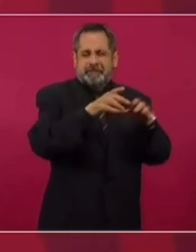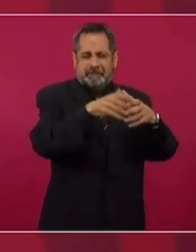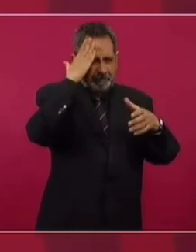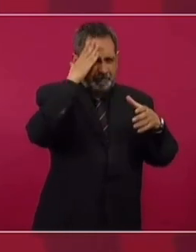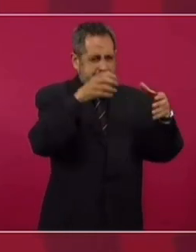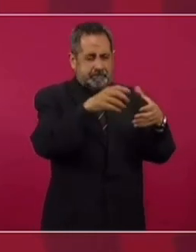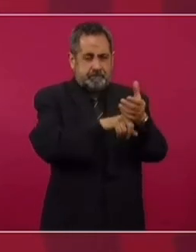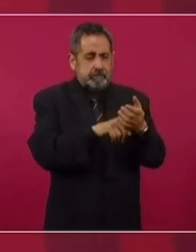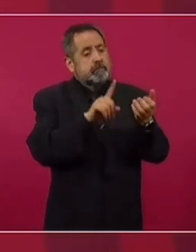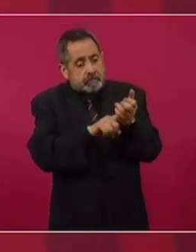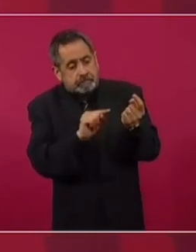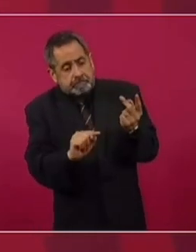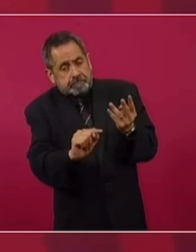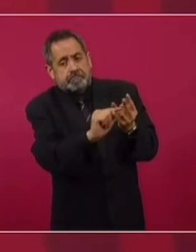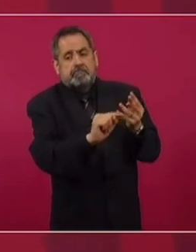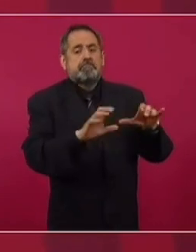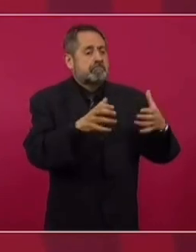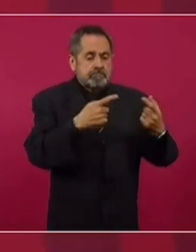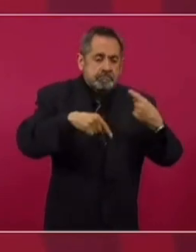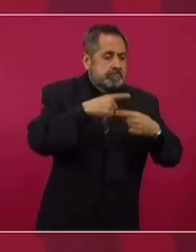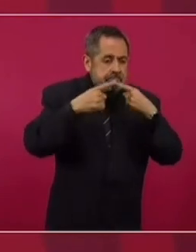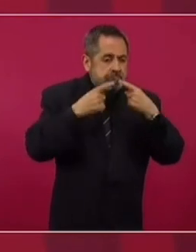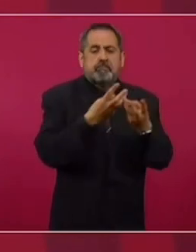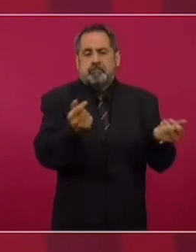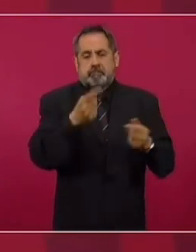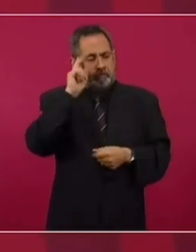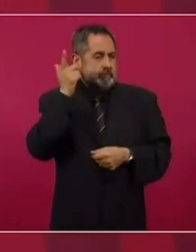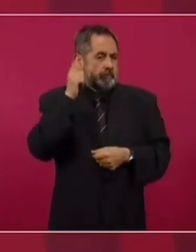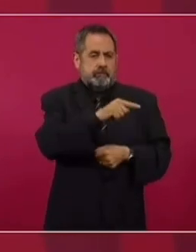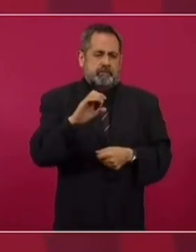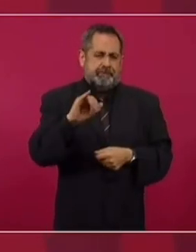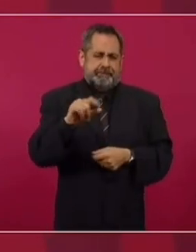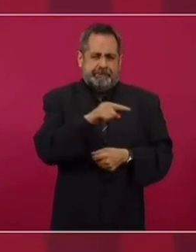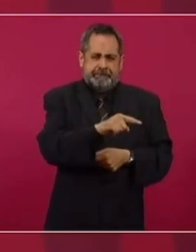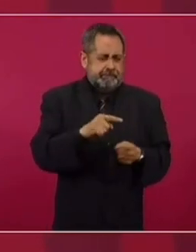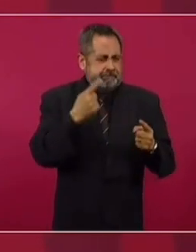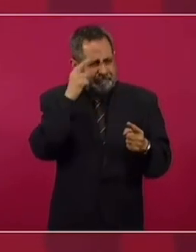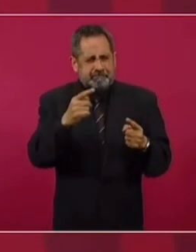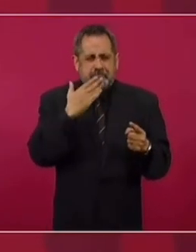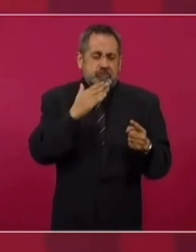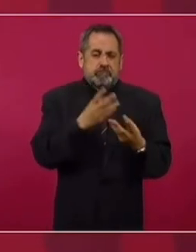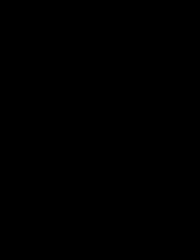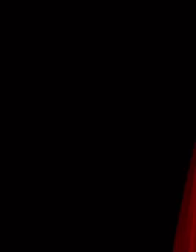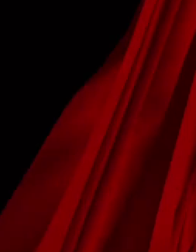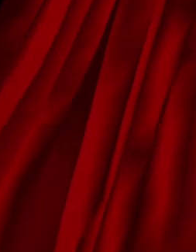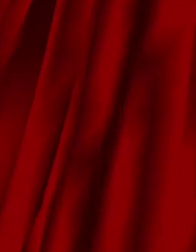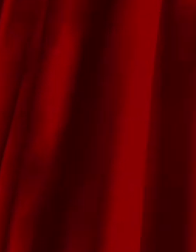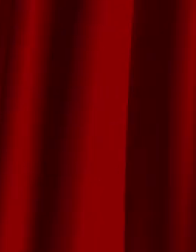los involucrados puedan resolverlo y resolverlo para bien de la institución.